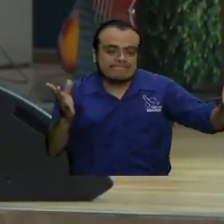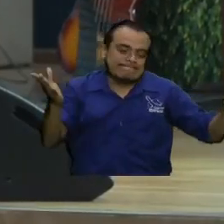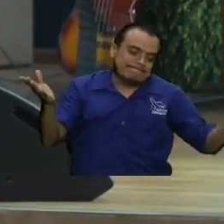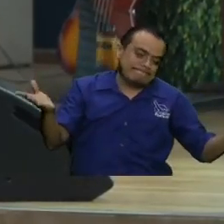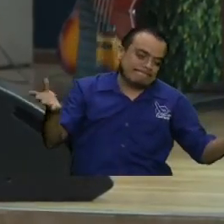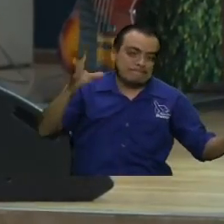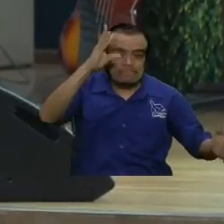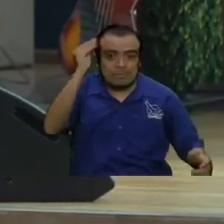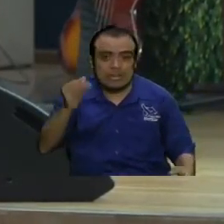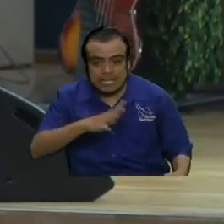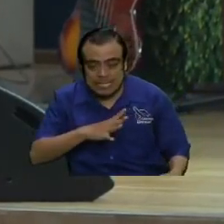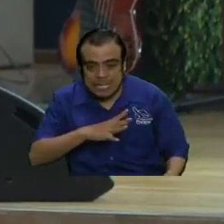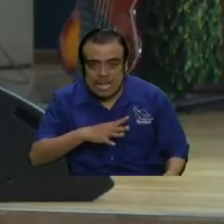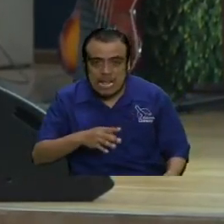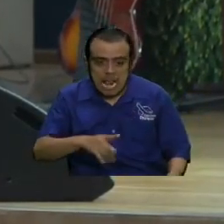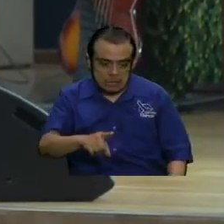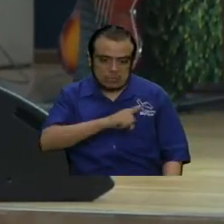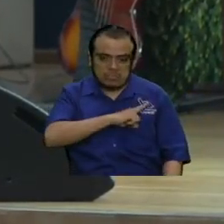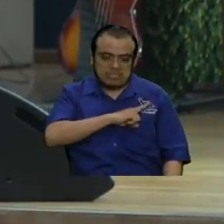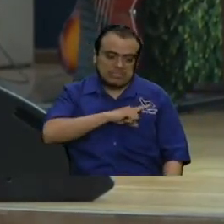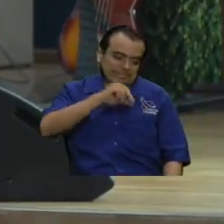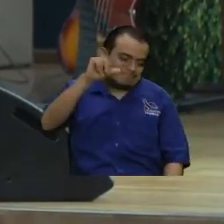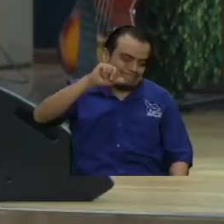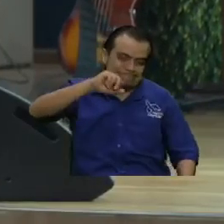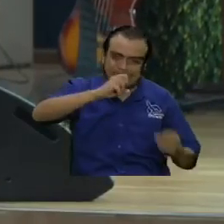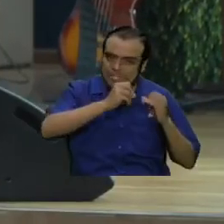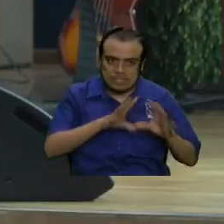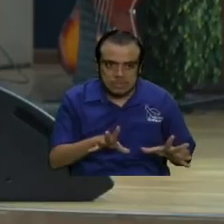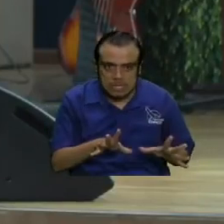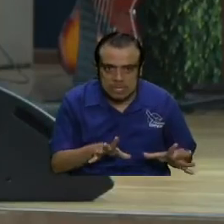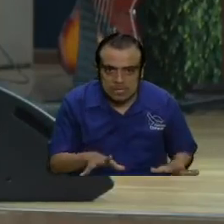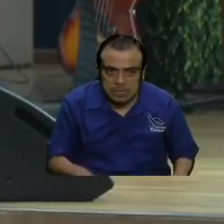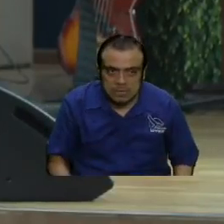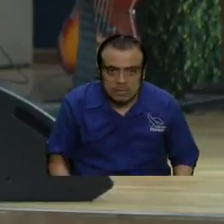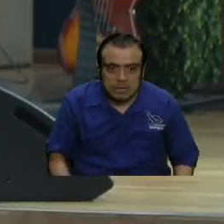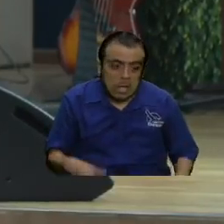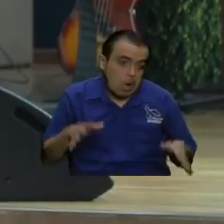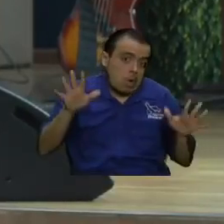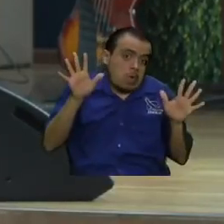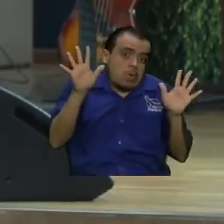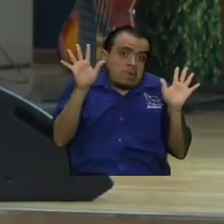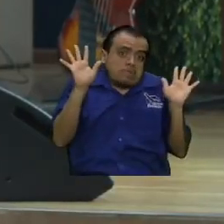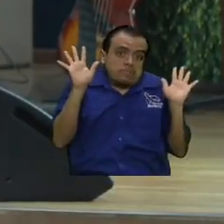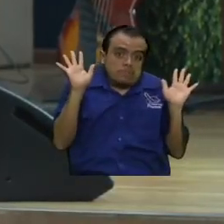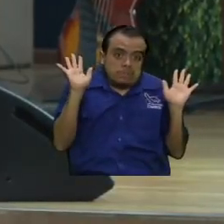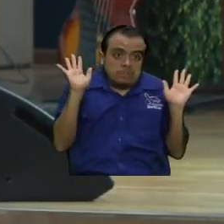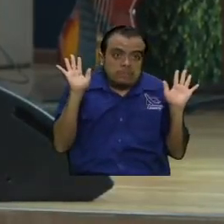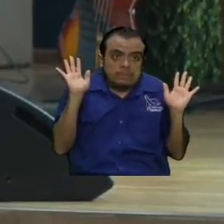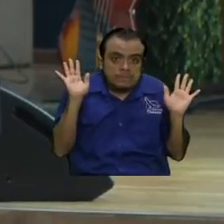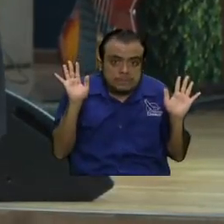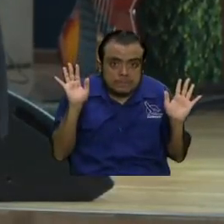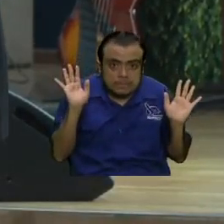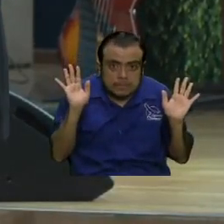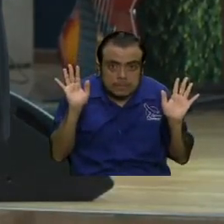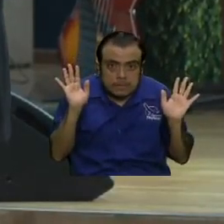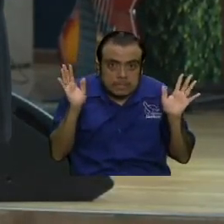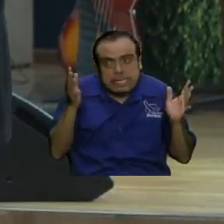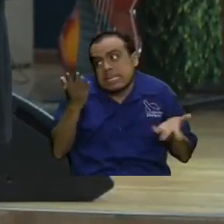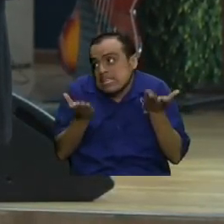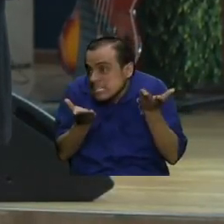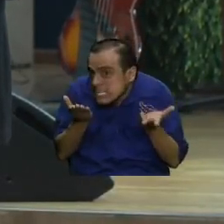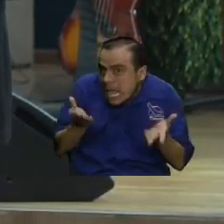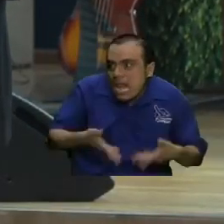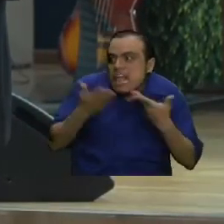porque tienen su conciencia cauterizada o ¿quién sabe? ¿quién sabe si no es porque a él es al que más regalo le llueven?